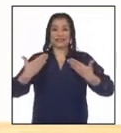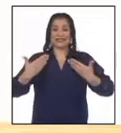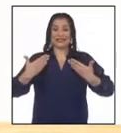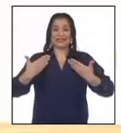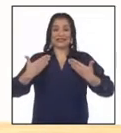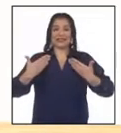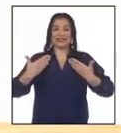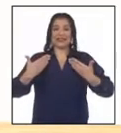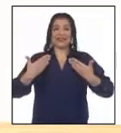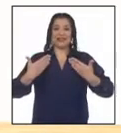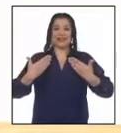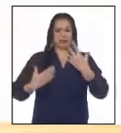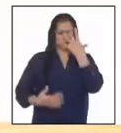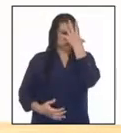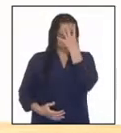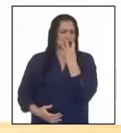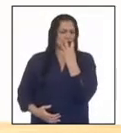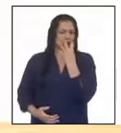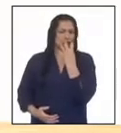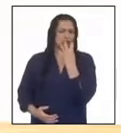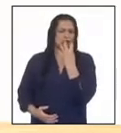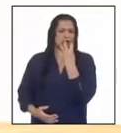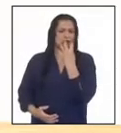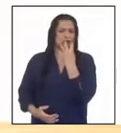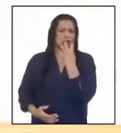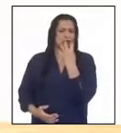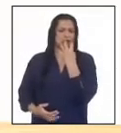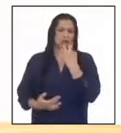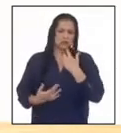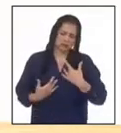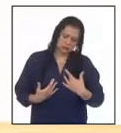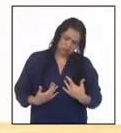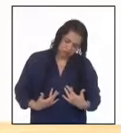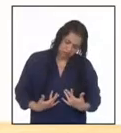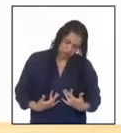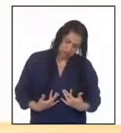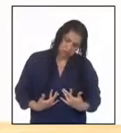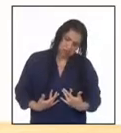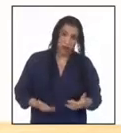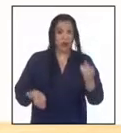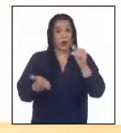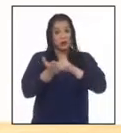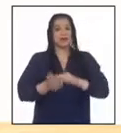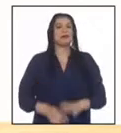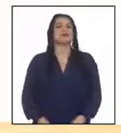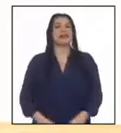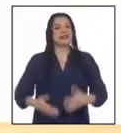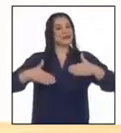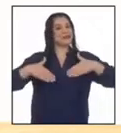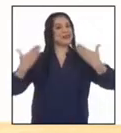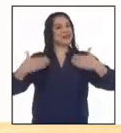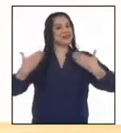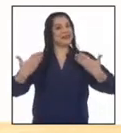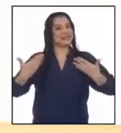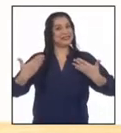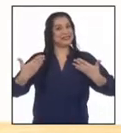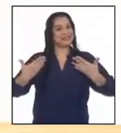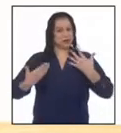molesto, desanimado. Una vez más. Feliz,